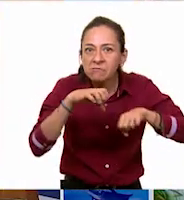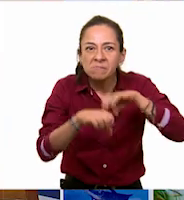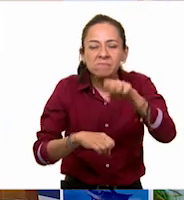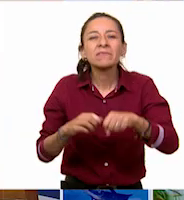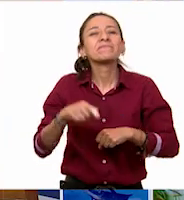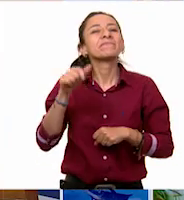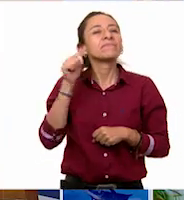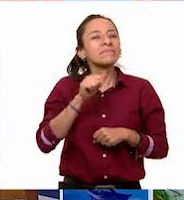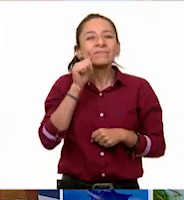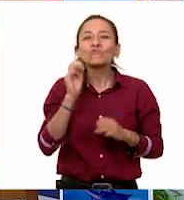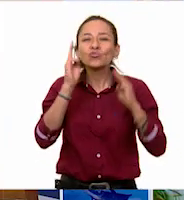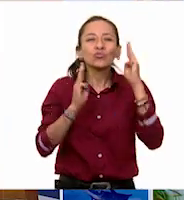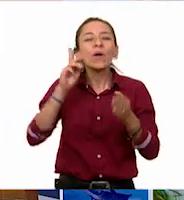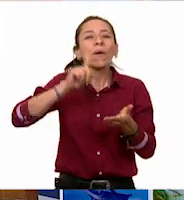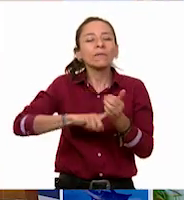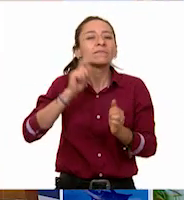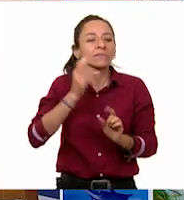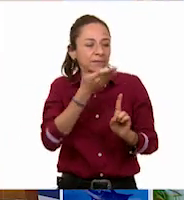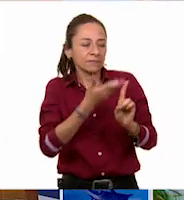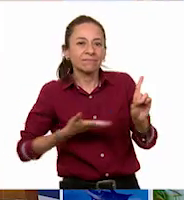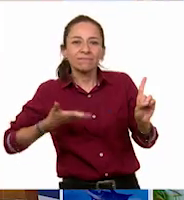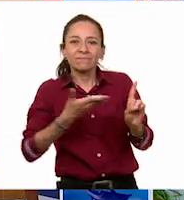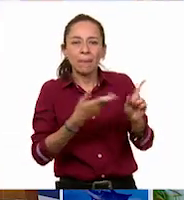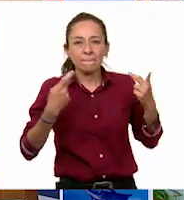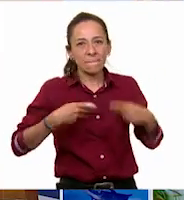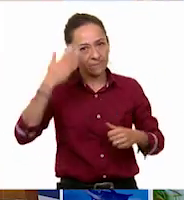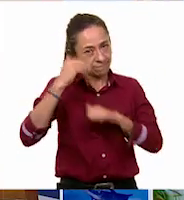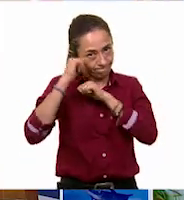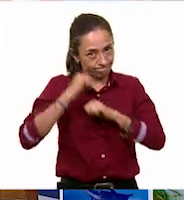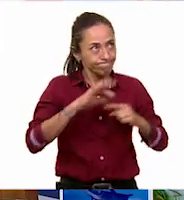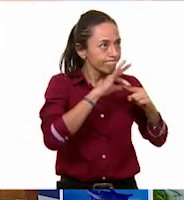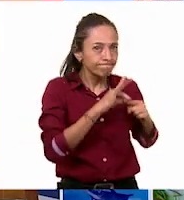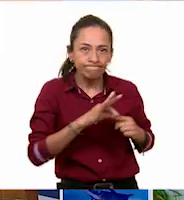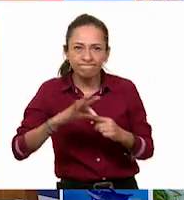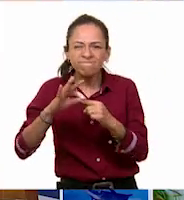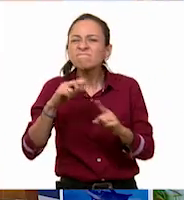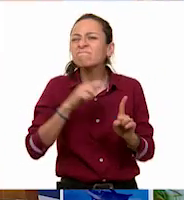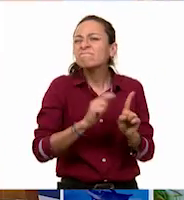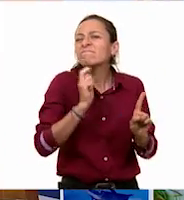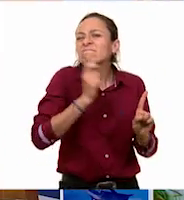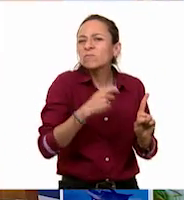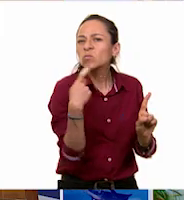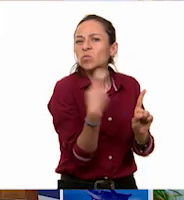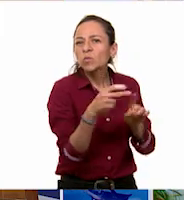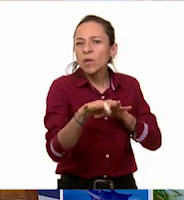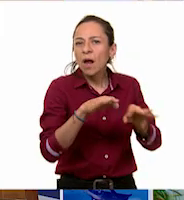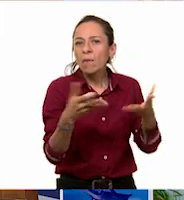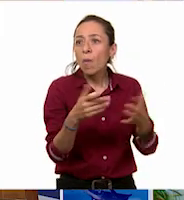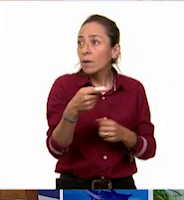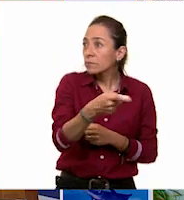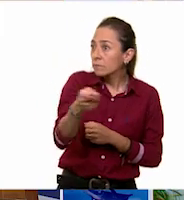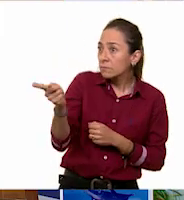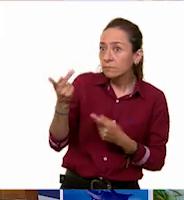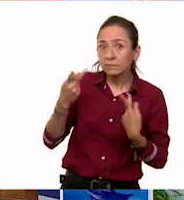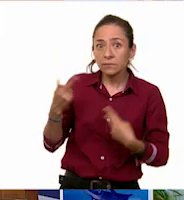El guía es el encargado de llevar a los visitantes a recorrer cada una de las salas y sus temáticas. ¿Quién